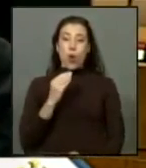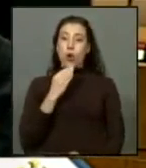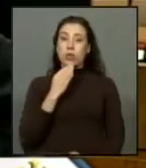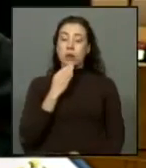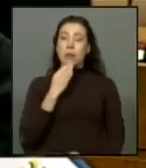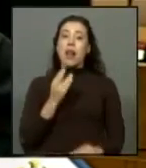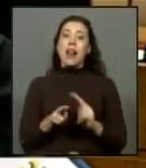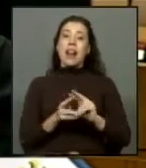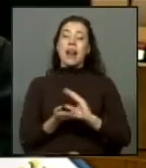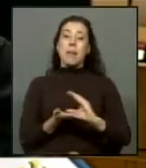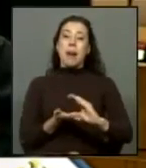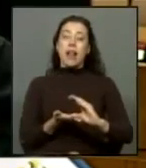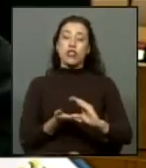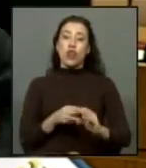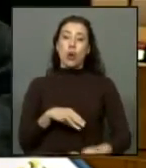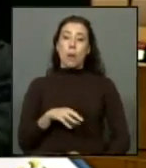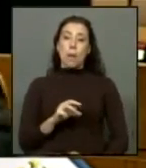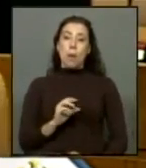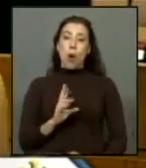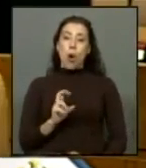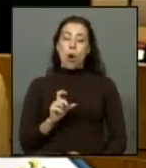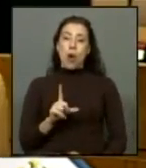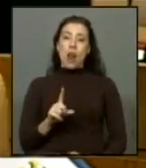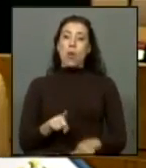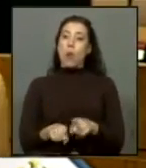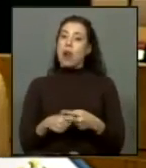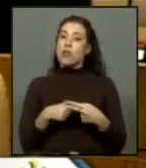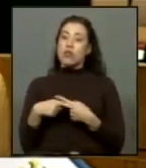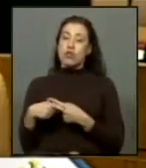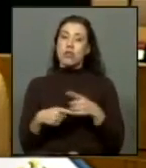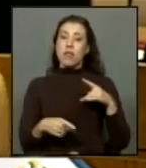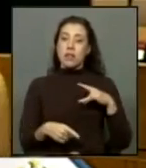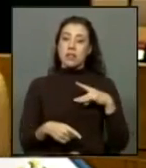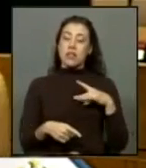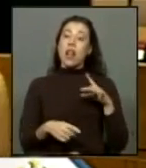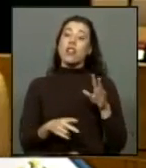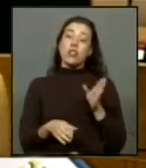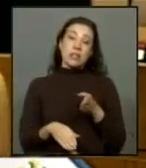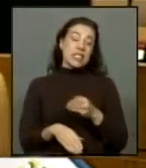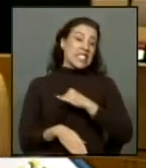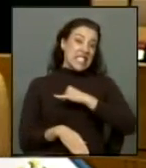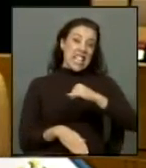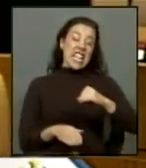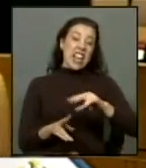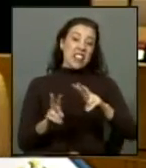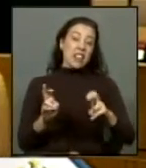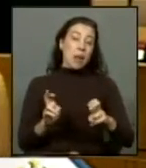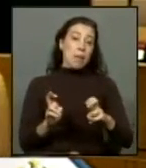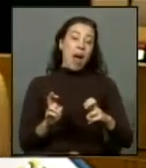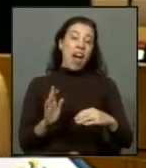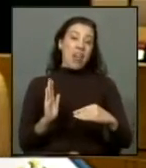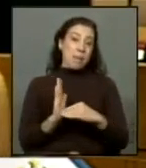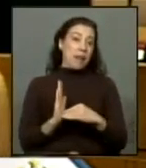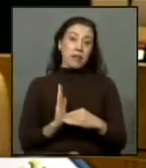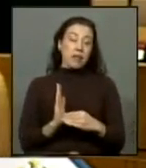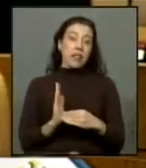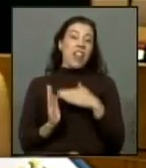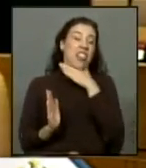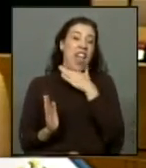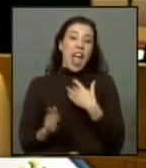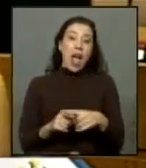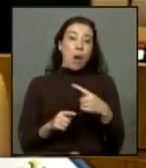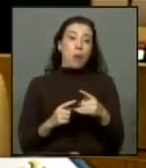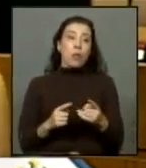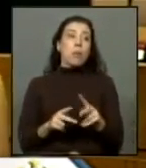sentido de reparación moral a pesar de eso la sociedad chilena seguirá en deuda seguirá en deuda pero esto es una señal también de